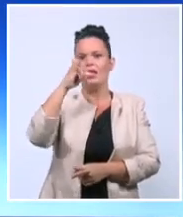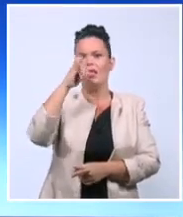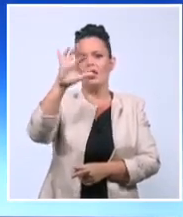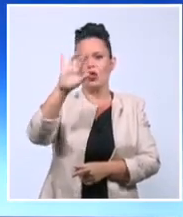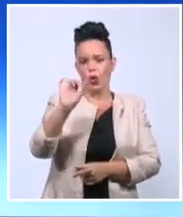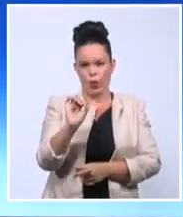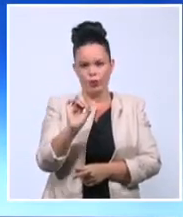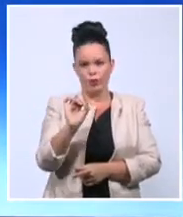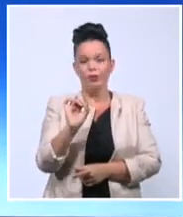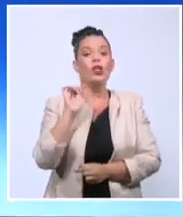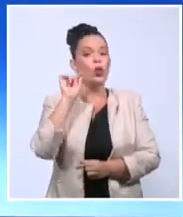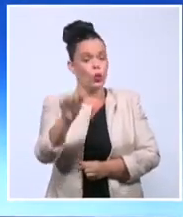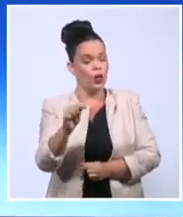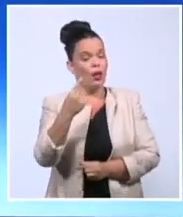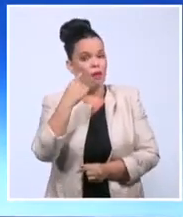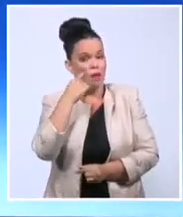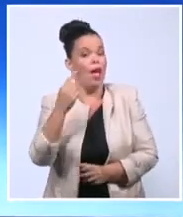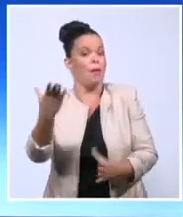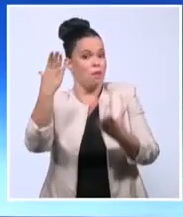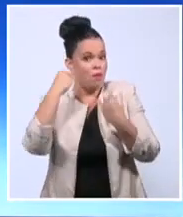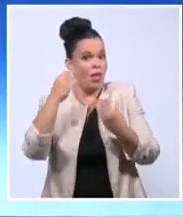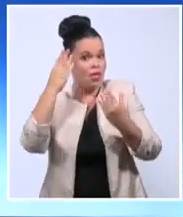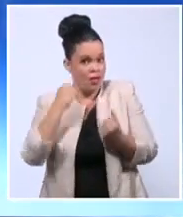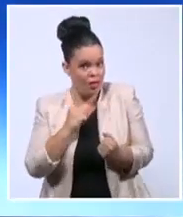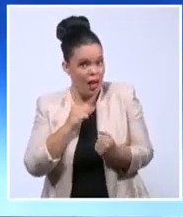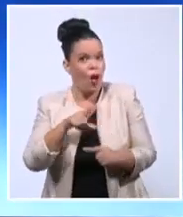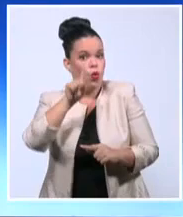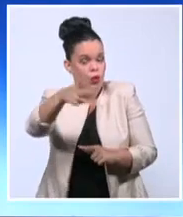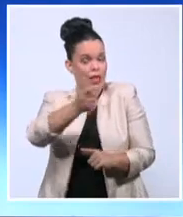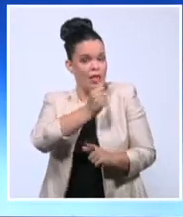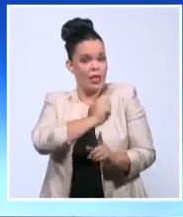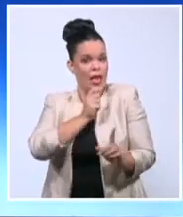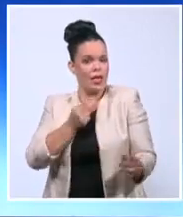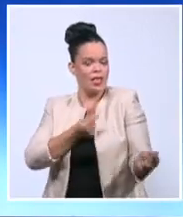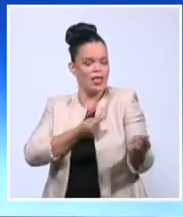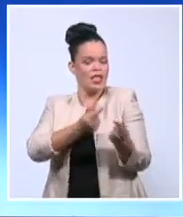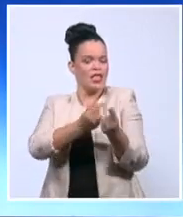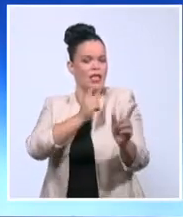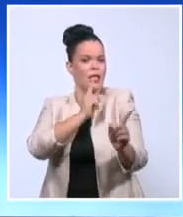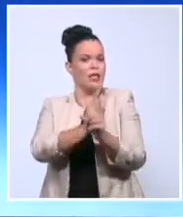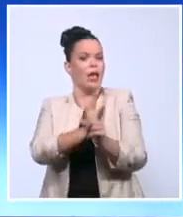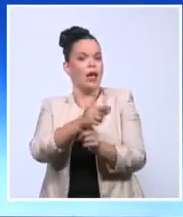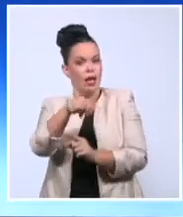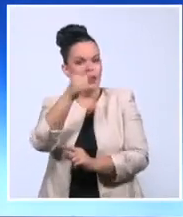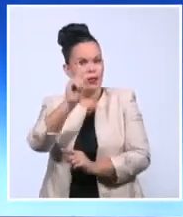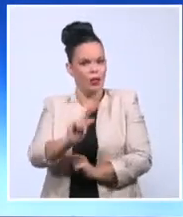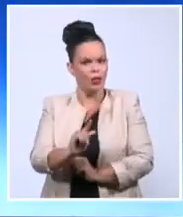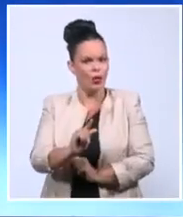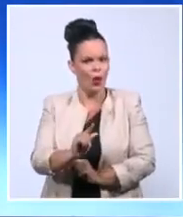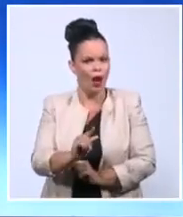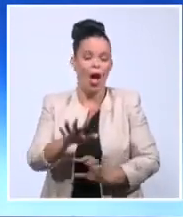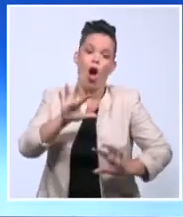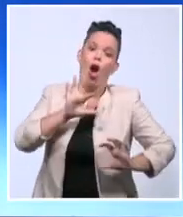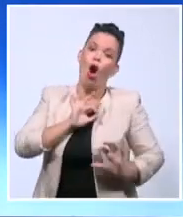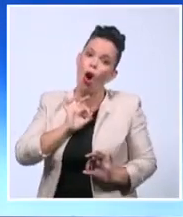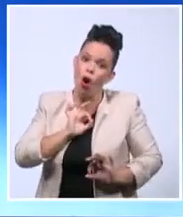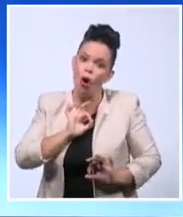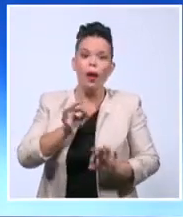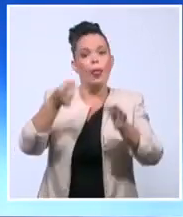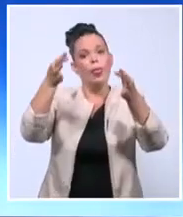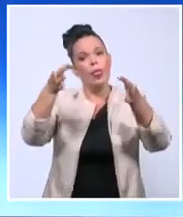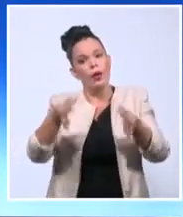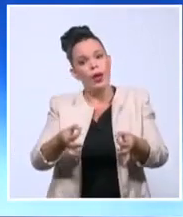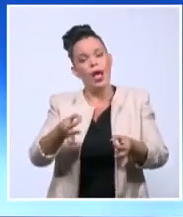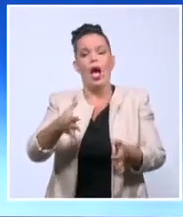humano que usted quiere tener, por ejemplo, como vecino, cerca, o como amigo, o si esta es la víctima, para solidarizarse,